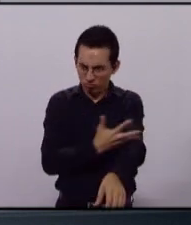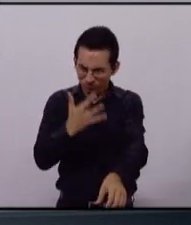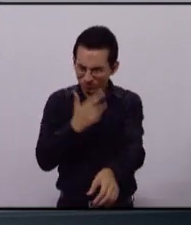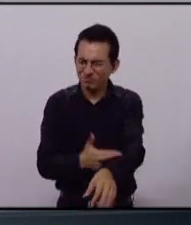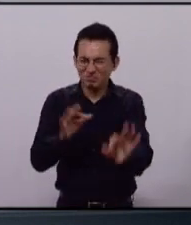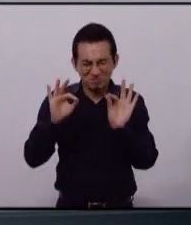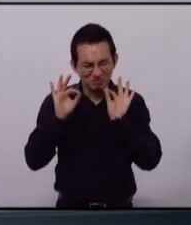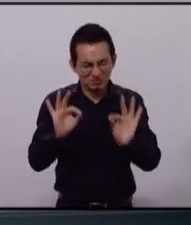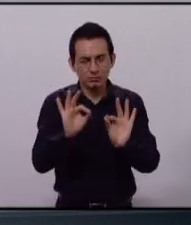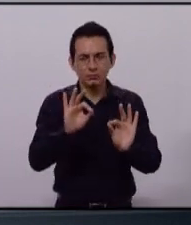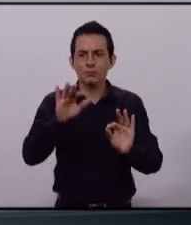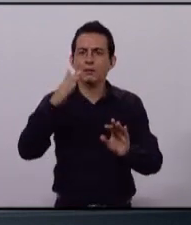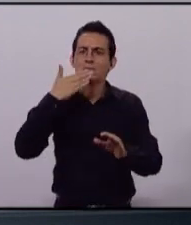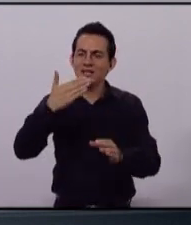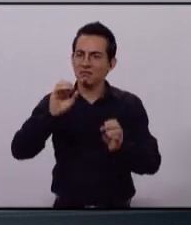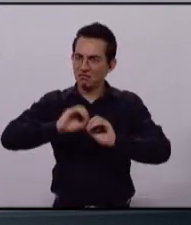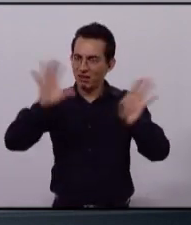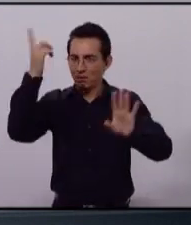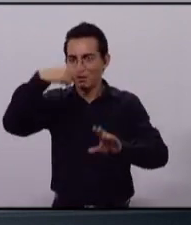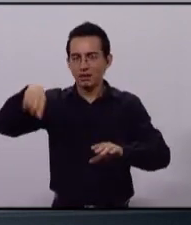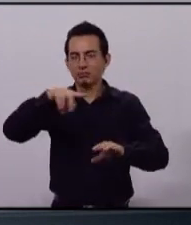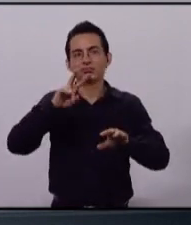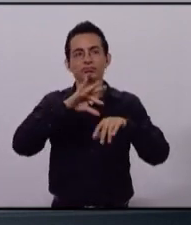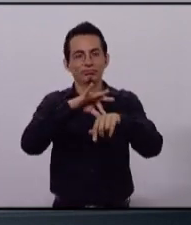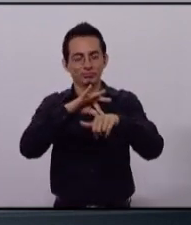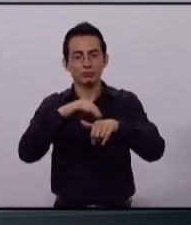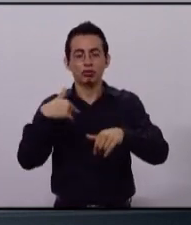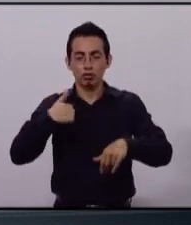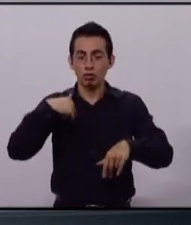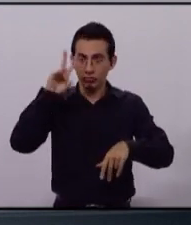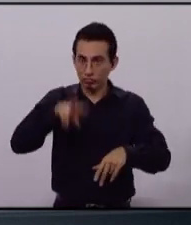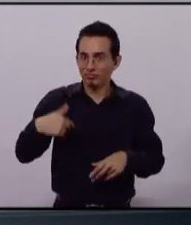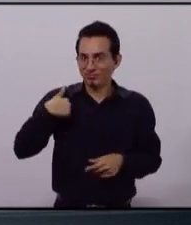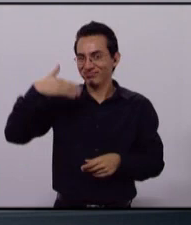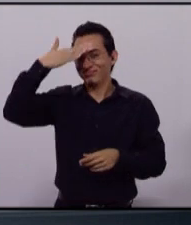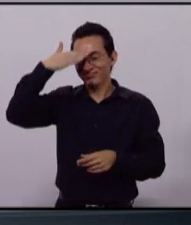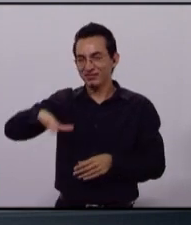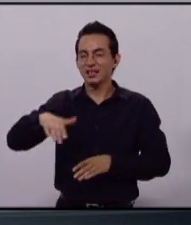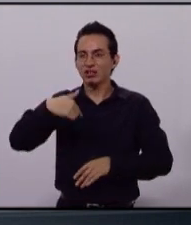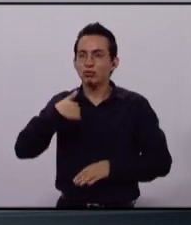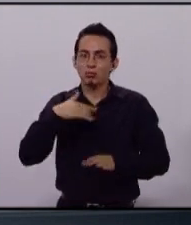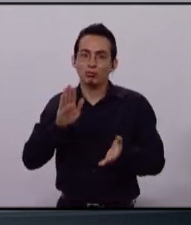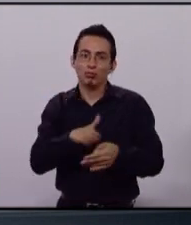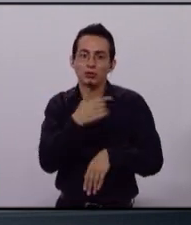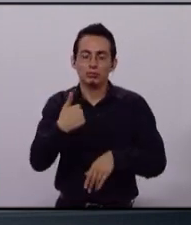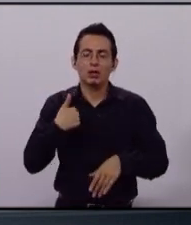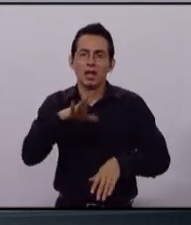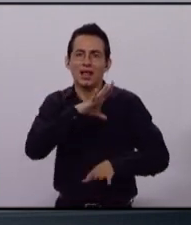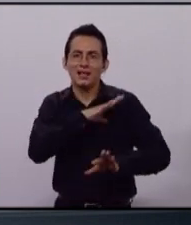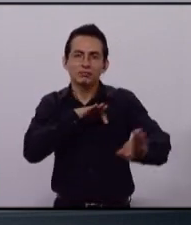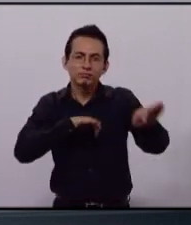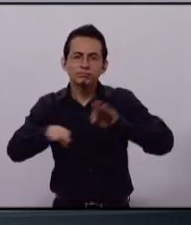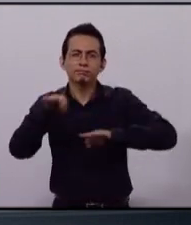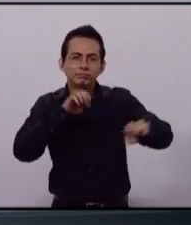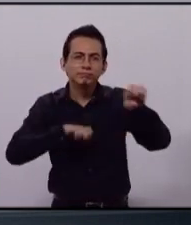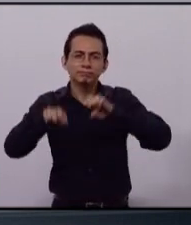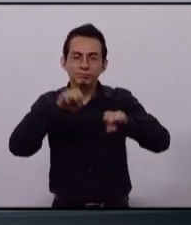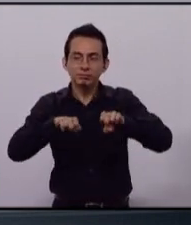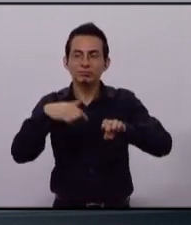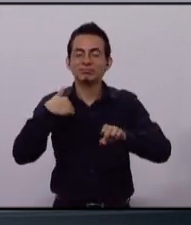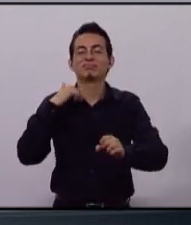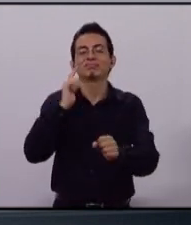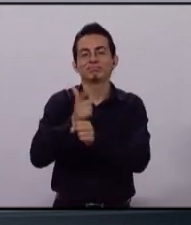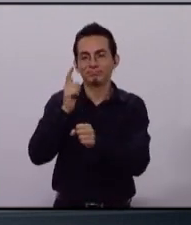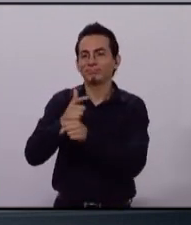y transparente. Soy un empresario, sé lo que necesitas para facilitar el crecimiento económico de nuestro